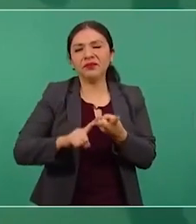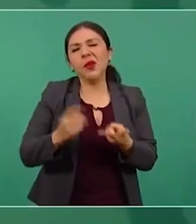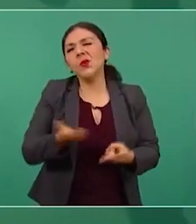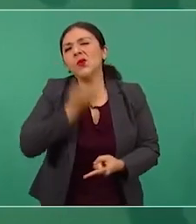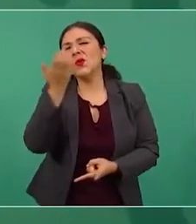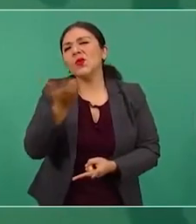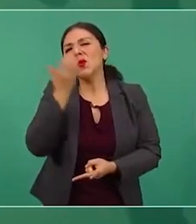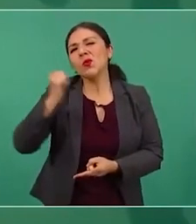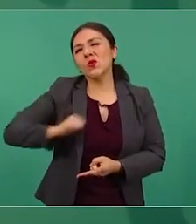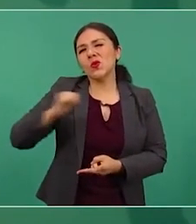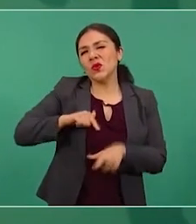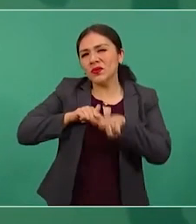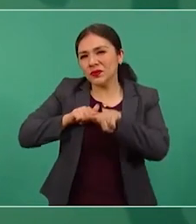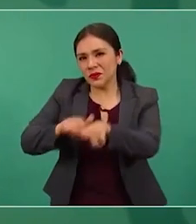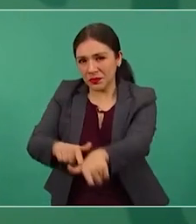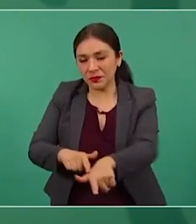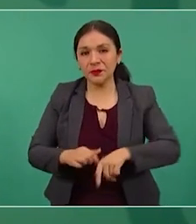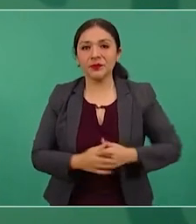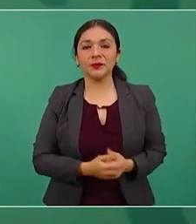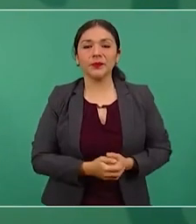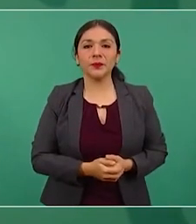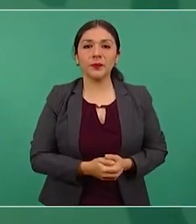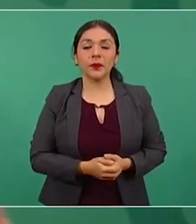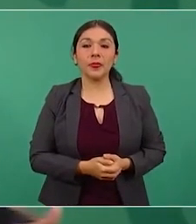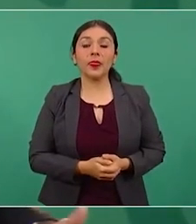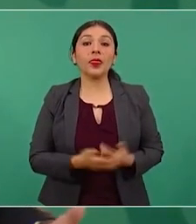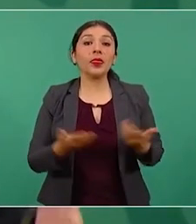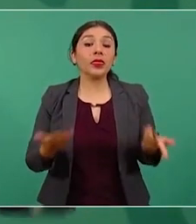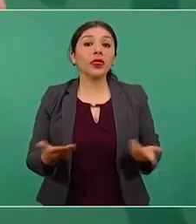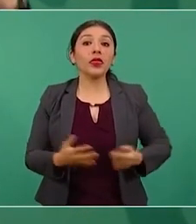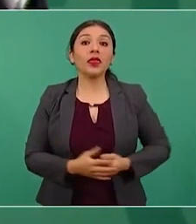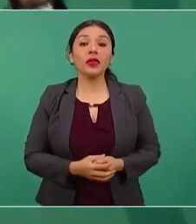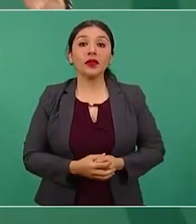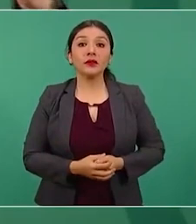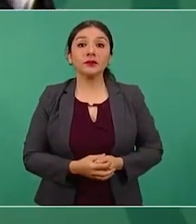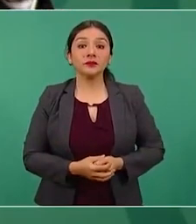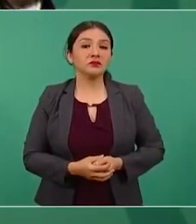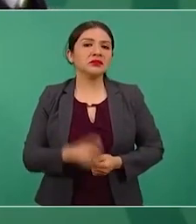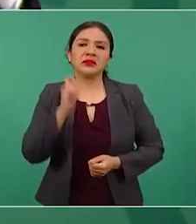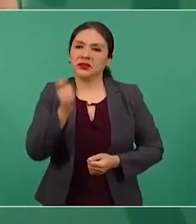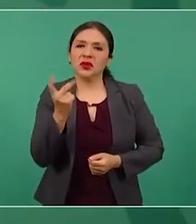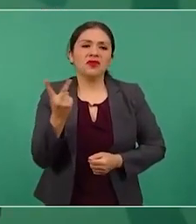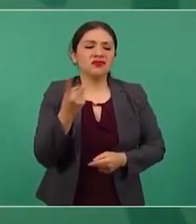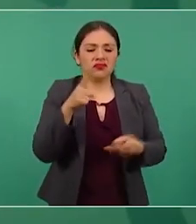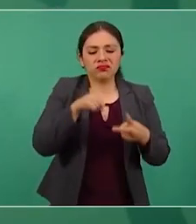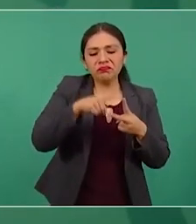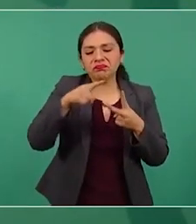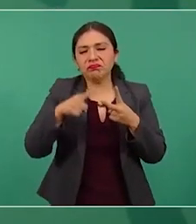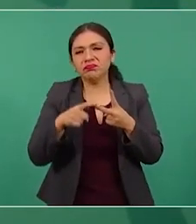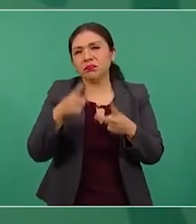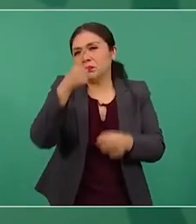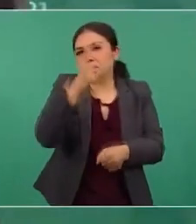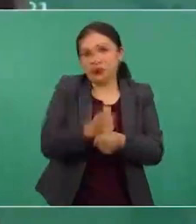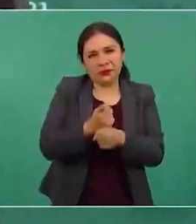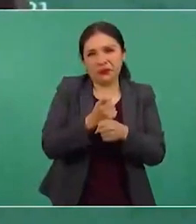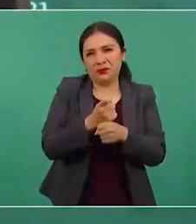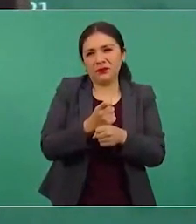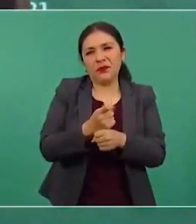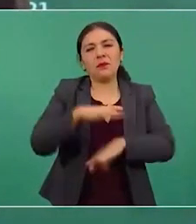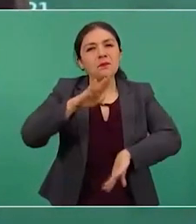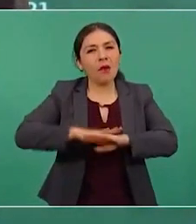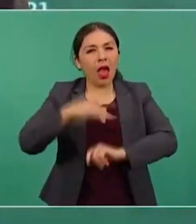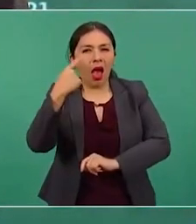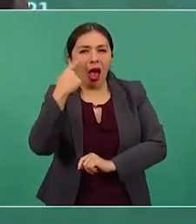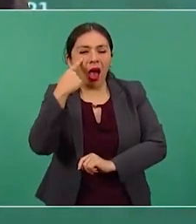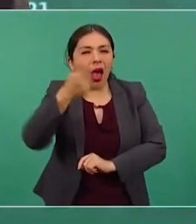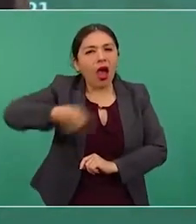conservador, que son las principales corrientes